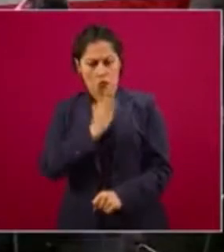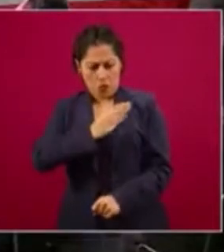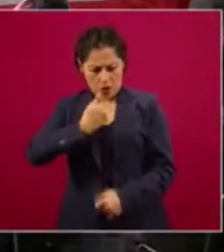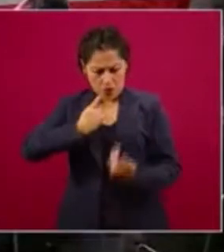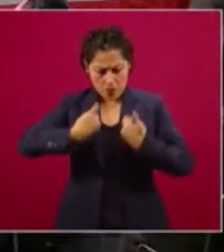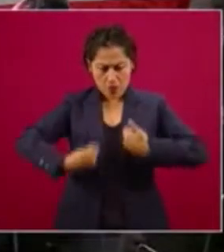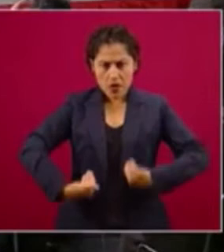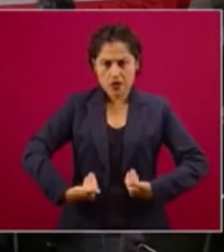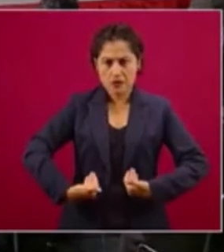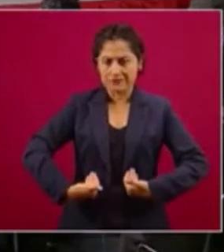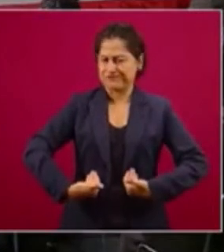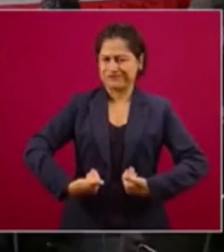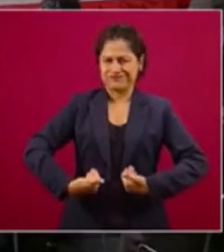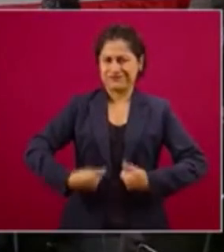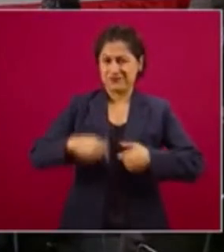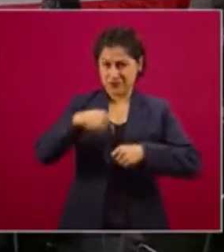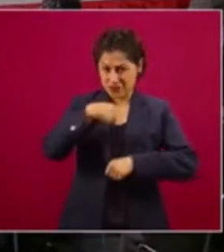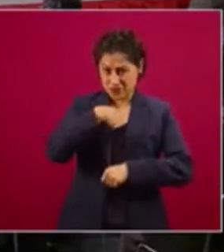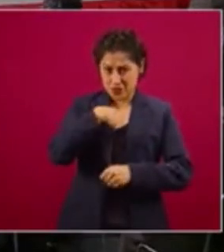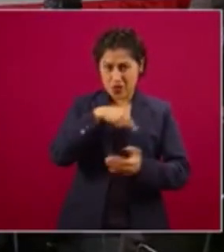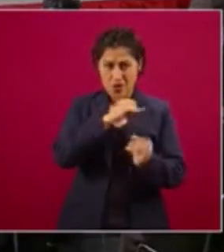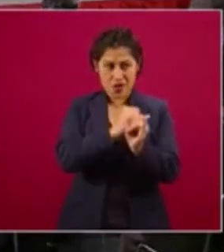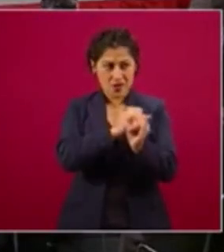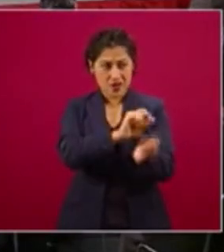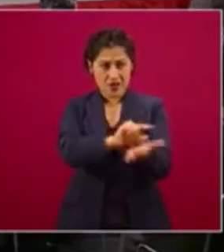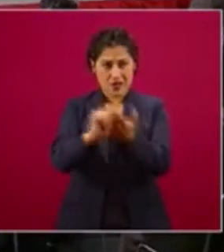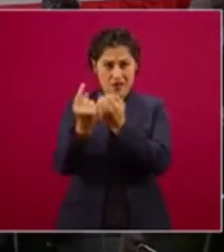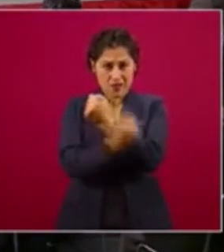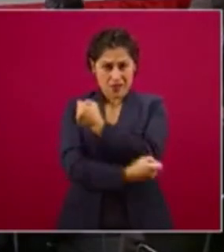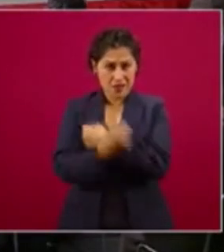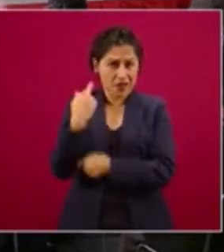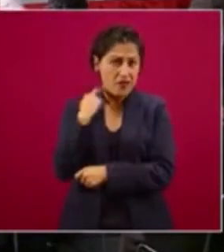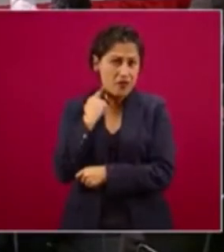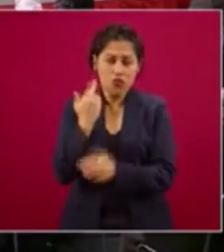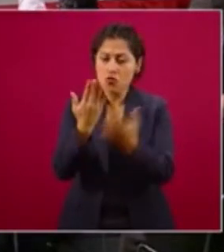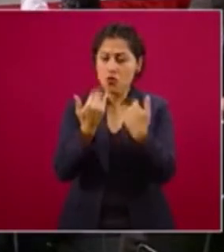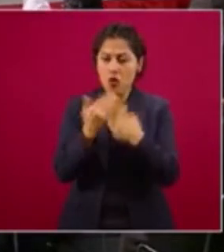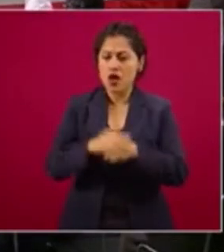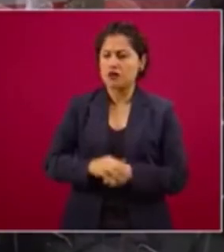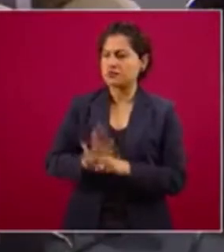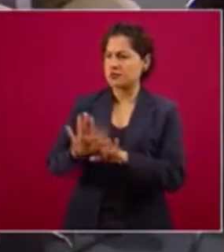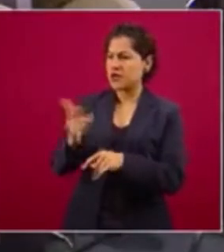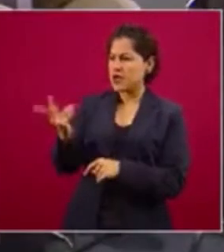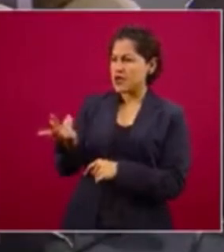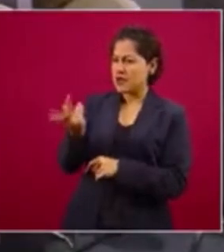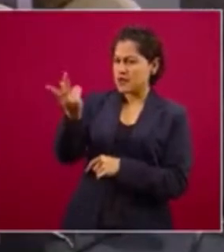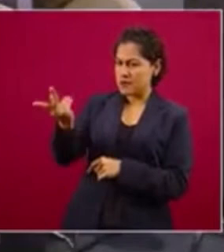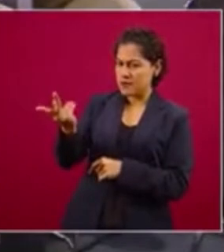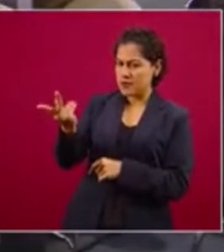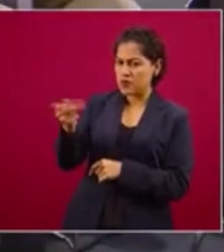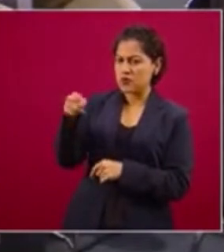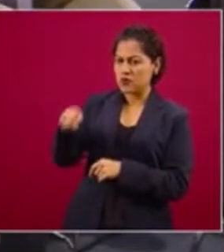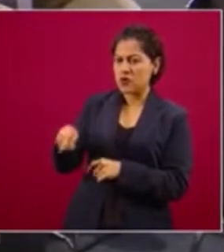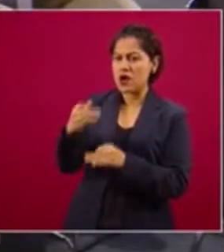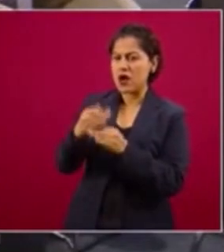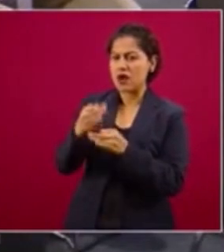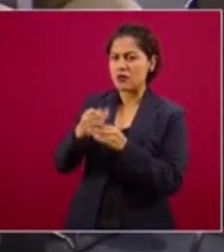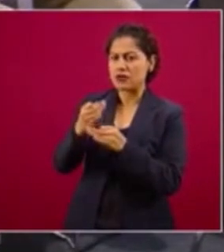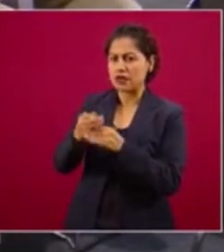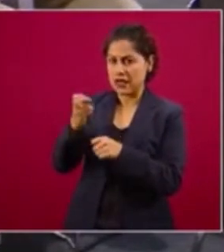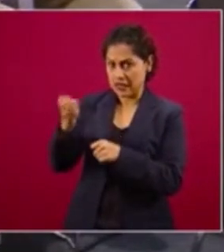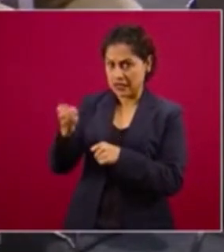tengo bots. Nunca. ¿Pero ve el uso de estas herramientas propiamente en esta emergencia sanitaria?